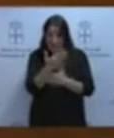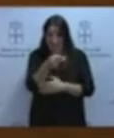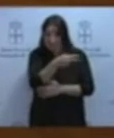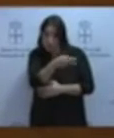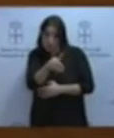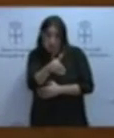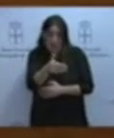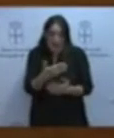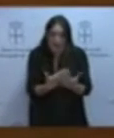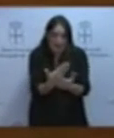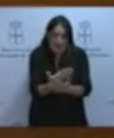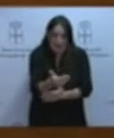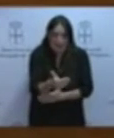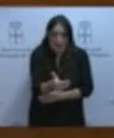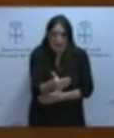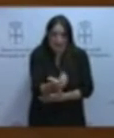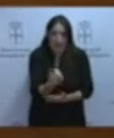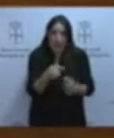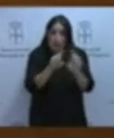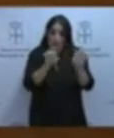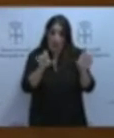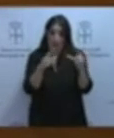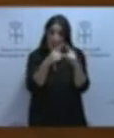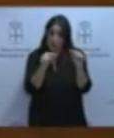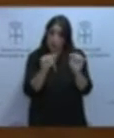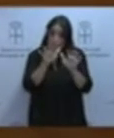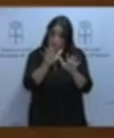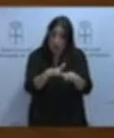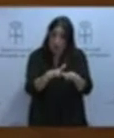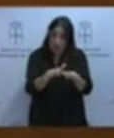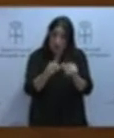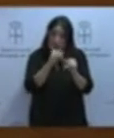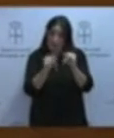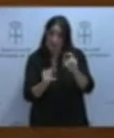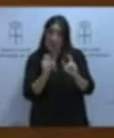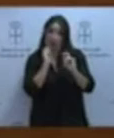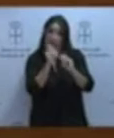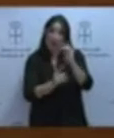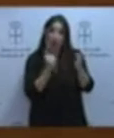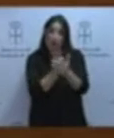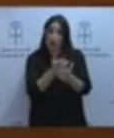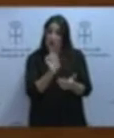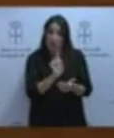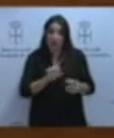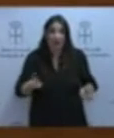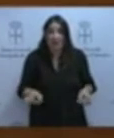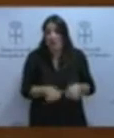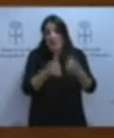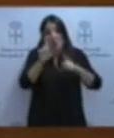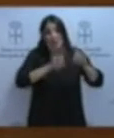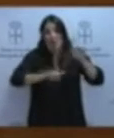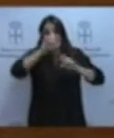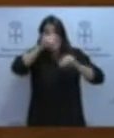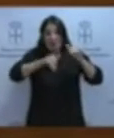cuestión de días, esta compañía asturlonesa no vuelve a tener suministro eléctrico, da igual que solucionemos los problemas de la minería